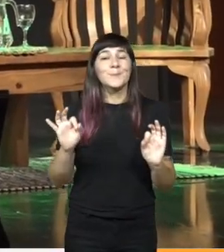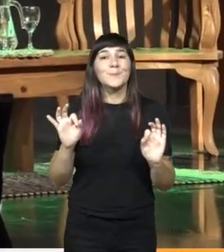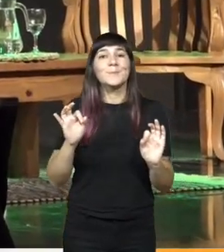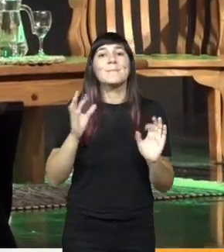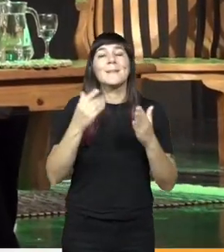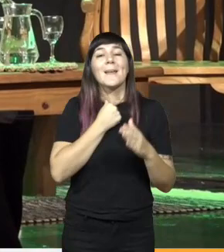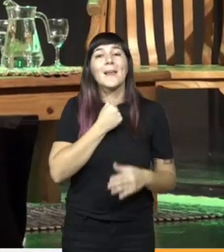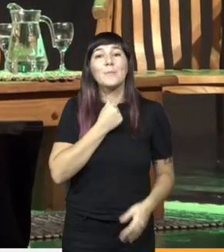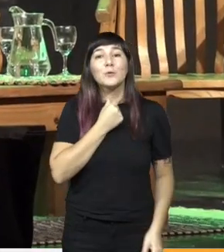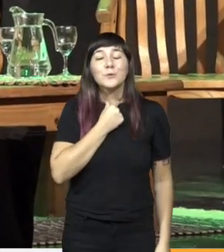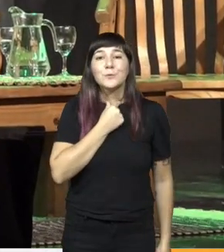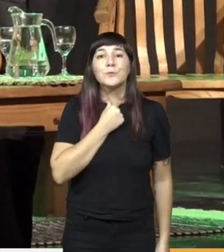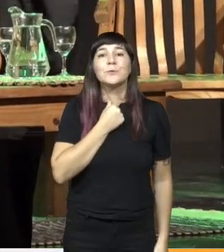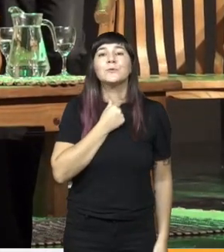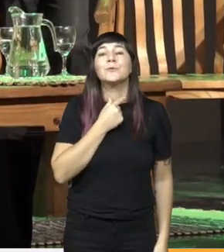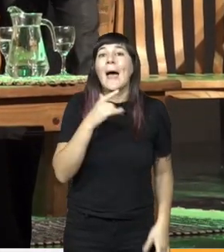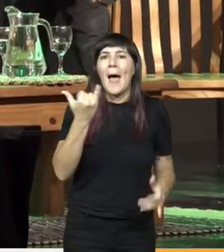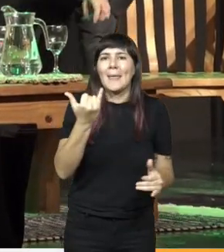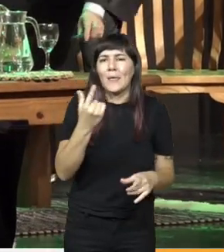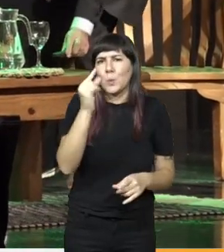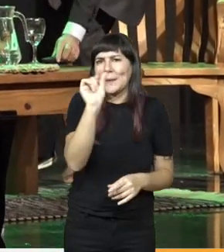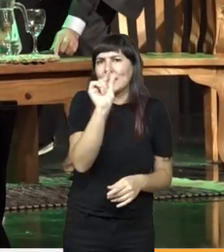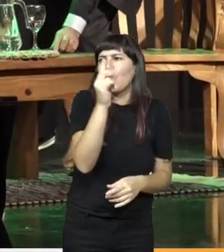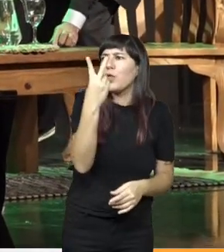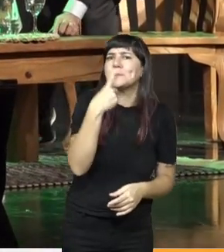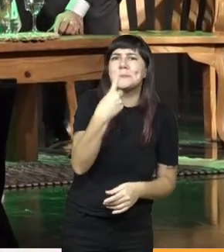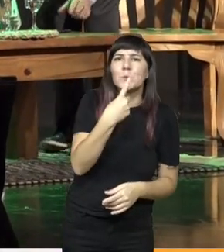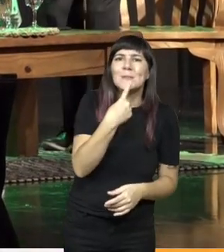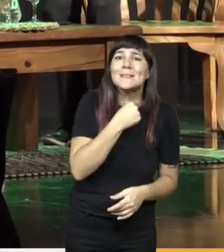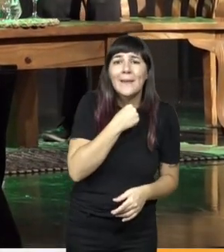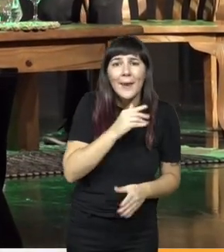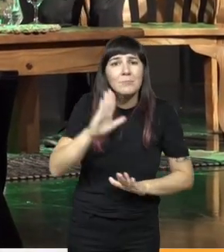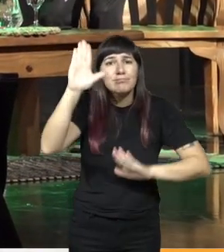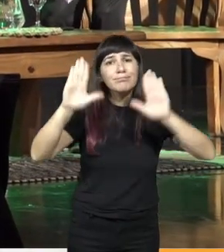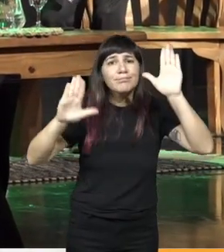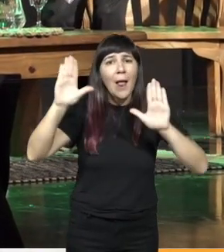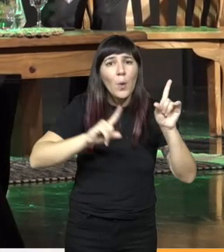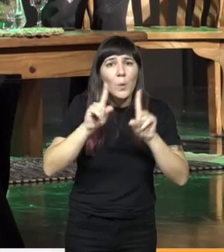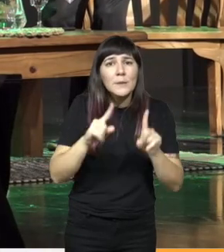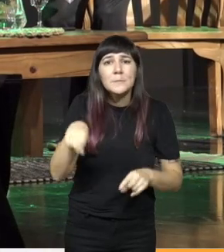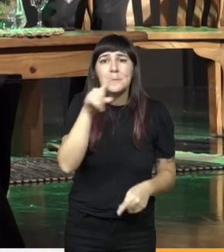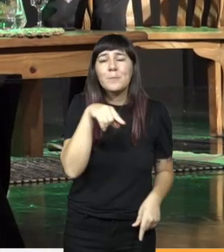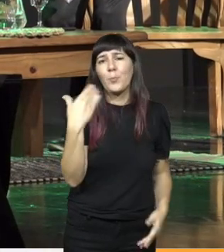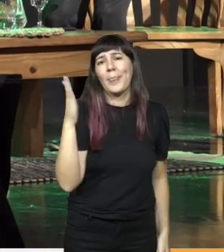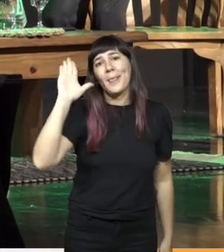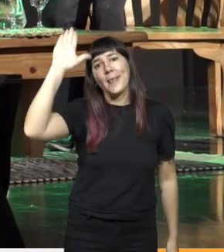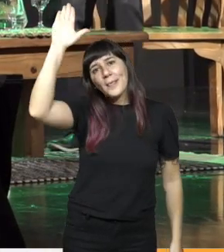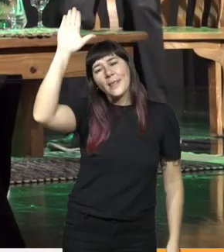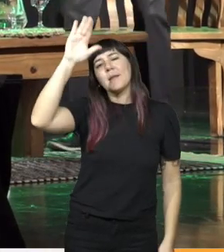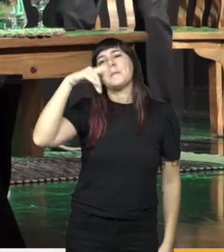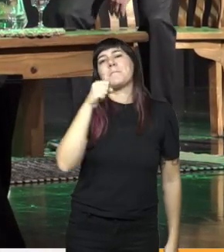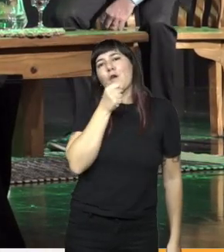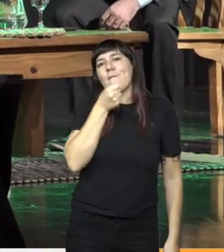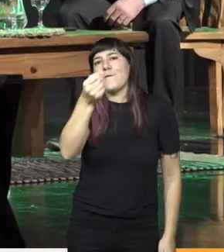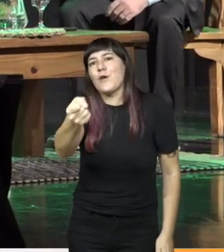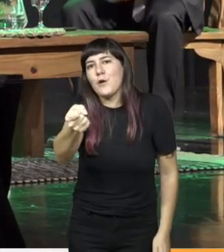tenemos un ratito para dos preguntas si alguien quiere hacer alguna pues levanta la mano y le alcanzamos